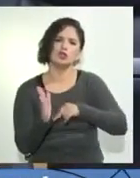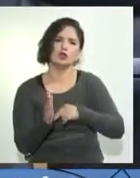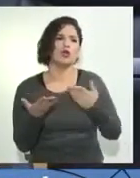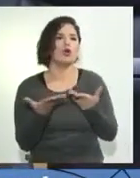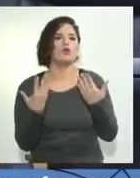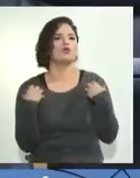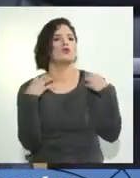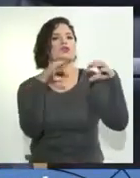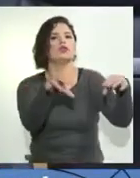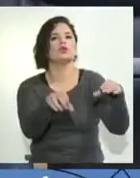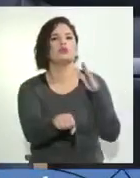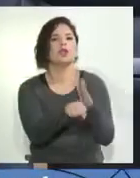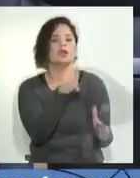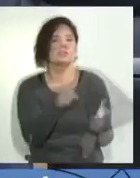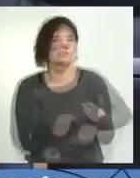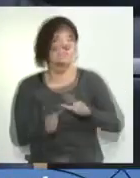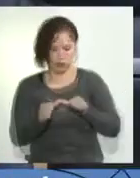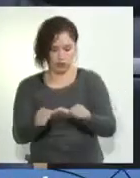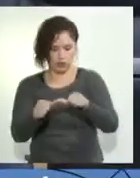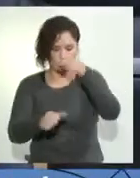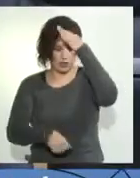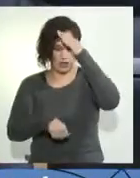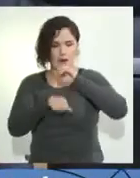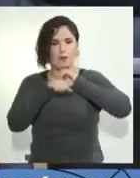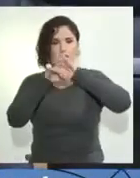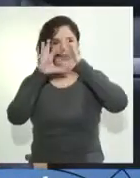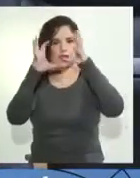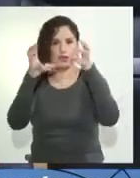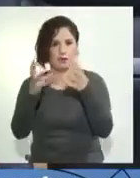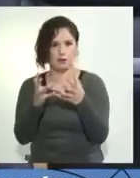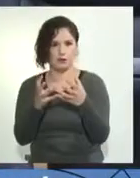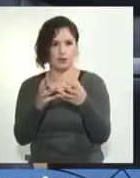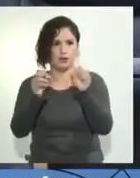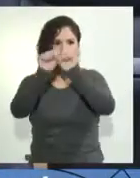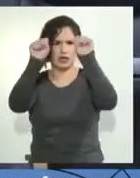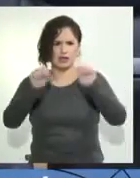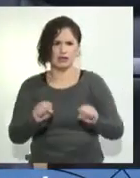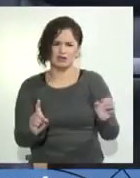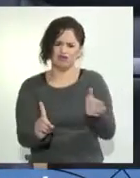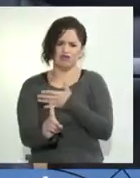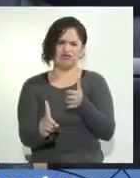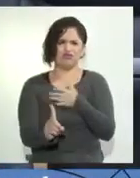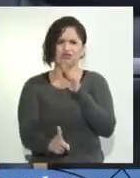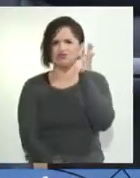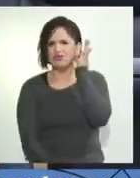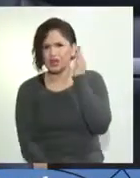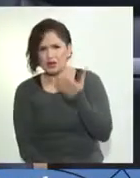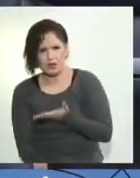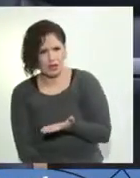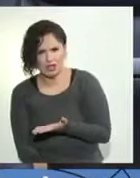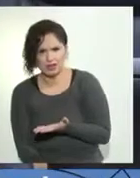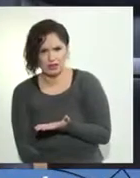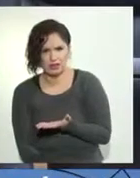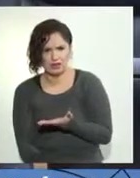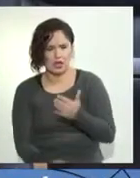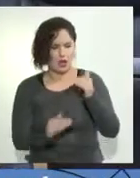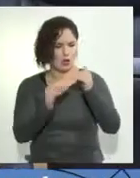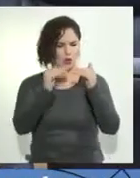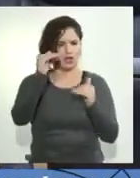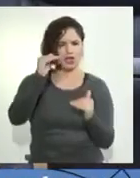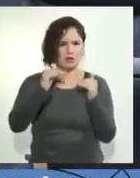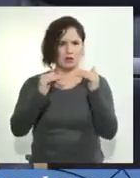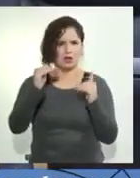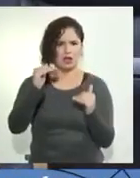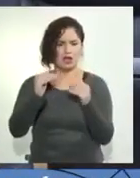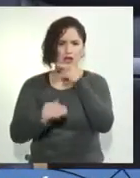desempleado o quedar cesante. Este sistema maltrata a la mujer trabajadora porque reproduce las inequidades de género en materia